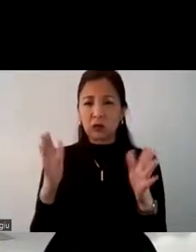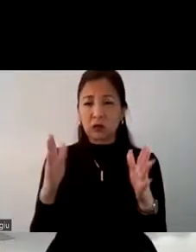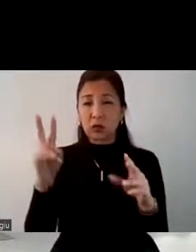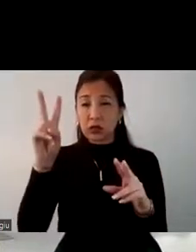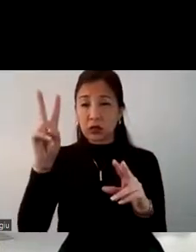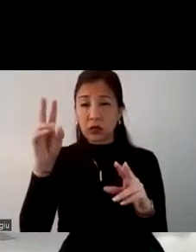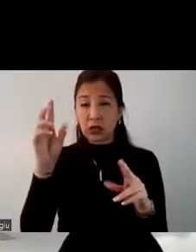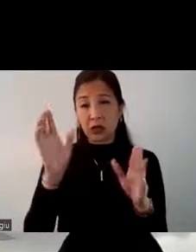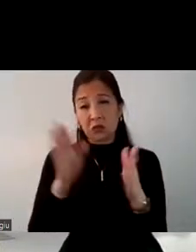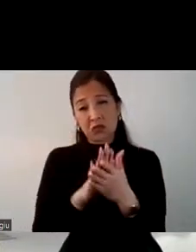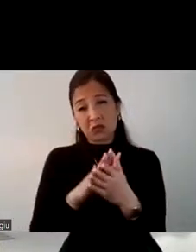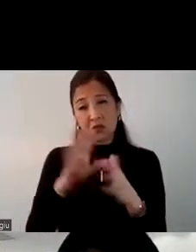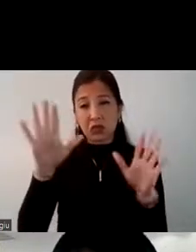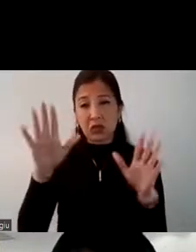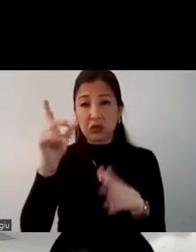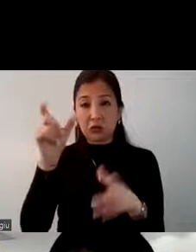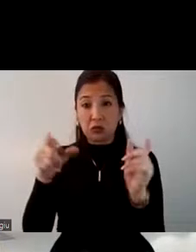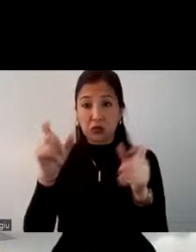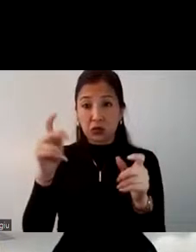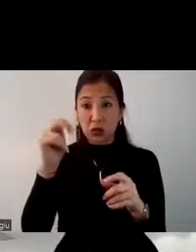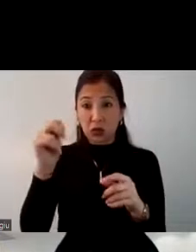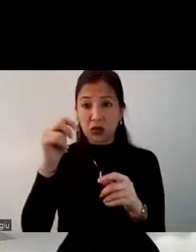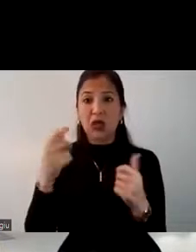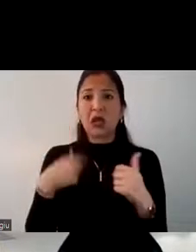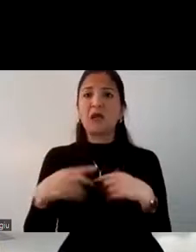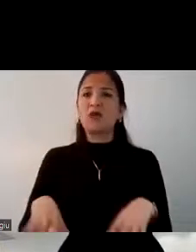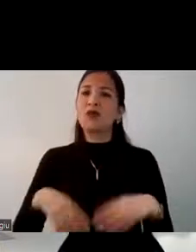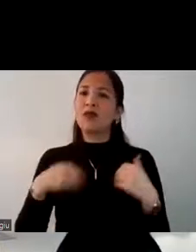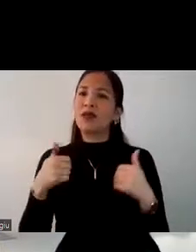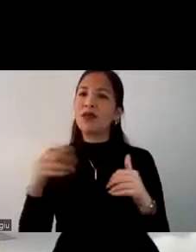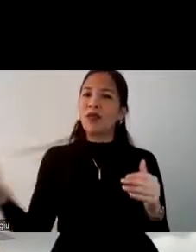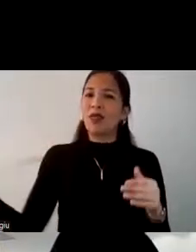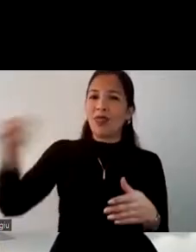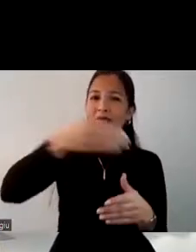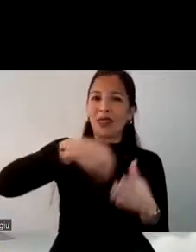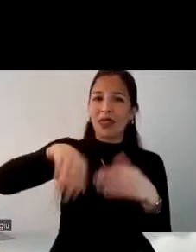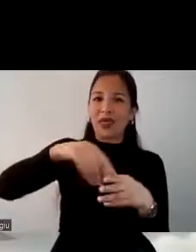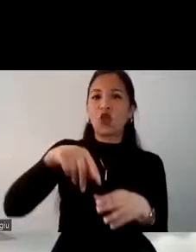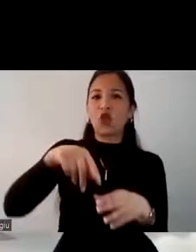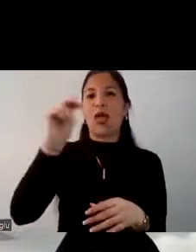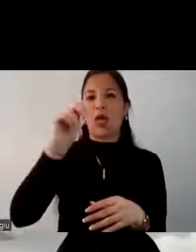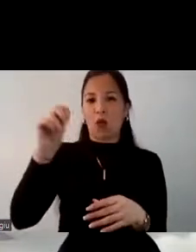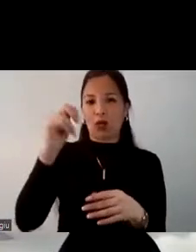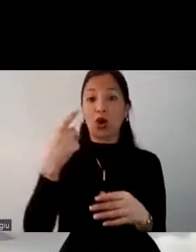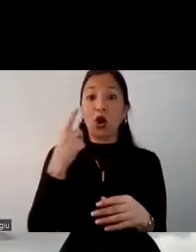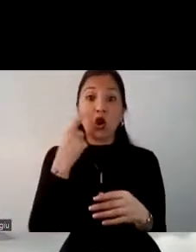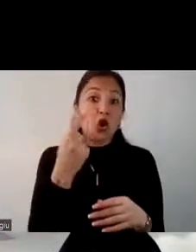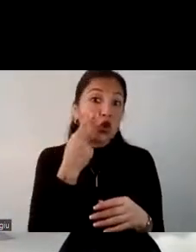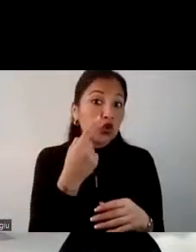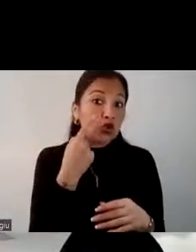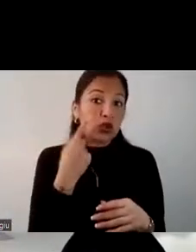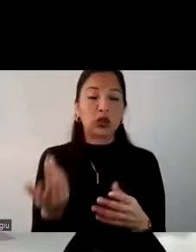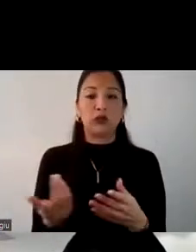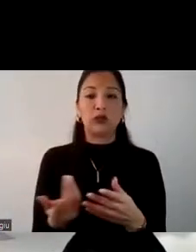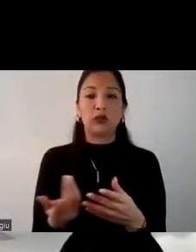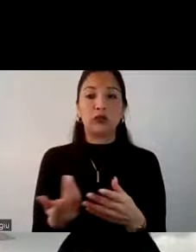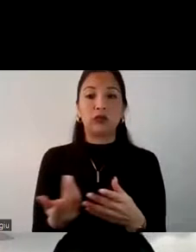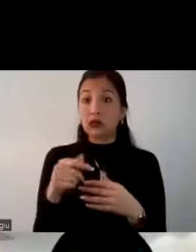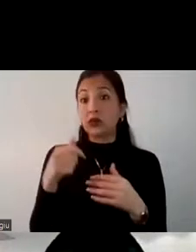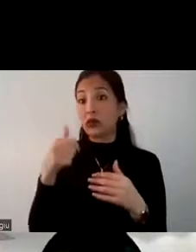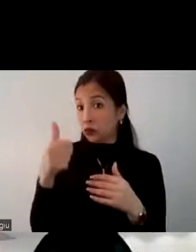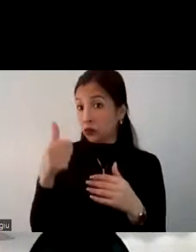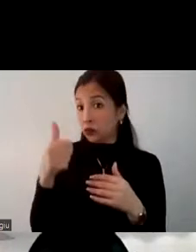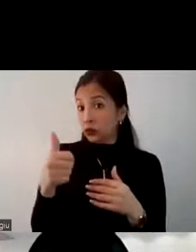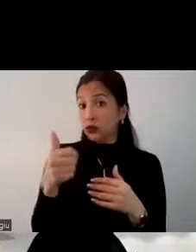ecuatorianos aproximadamente decidió viajar dentro de su país y conocerlo. Y eso es un punto muy